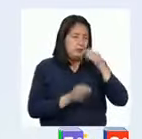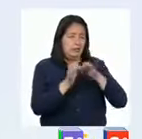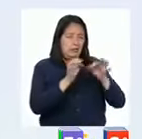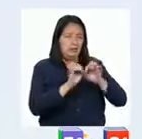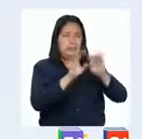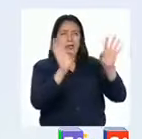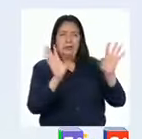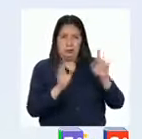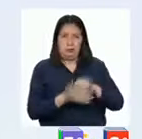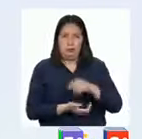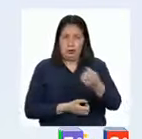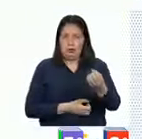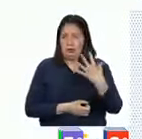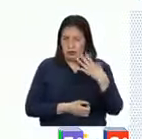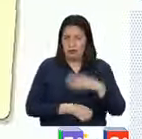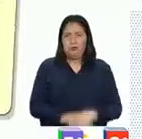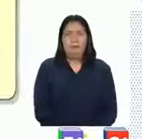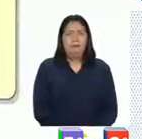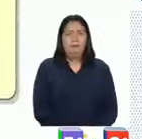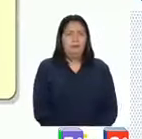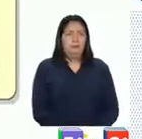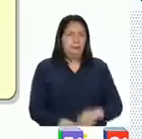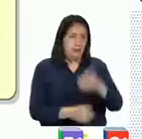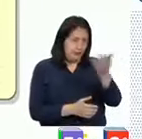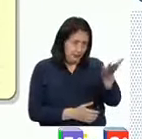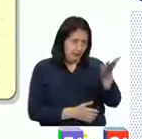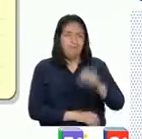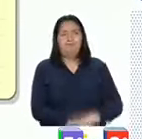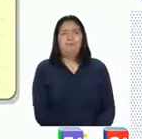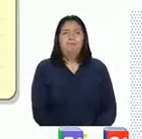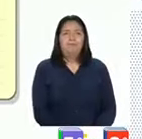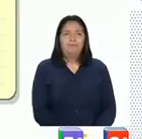aclaramos escribiendo lo que nos acabas de decir? Aquí lo tenemos.